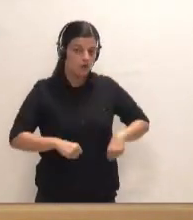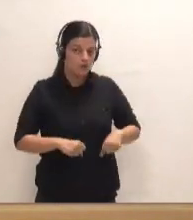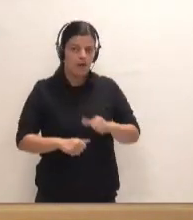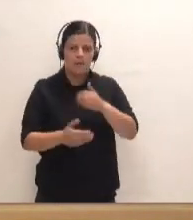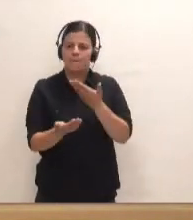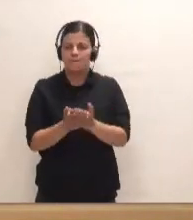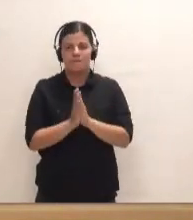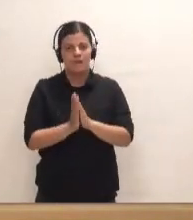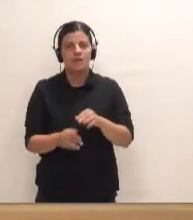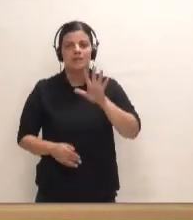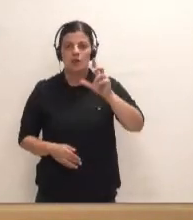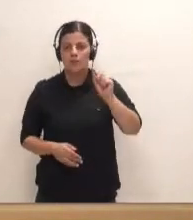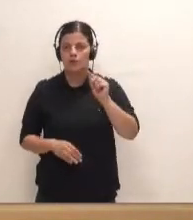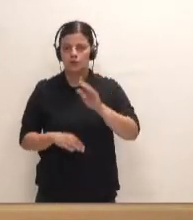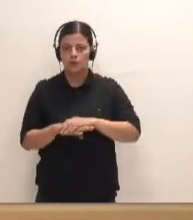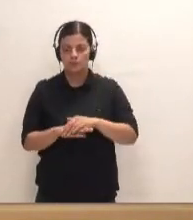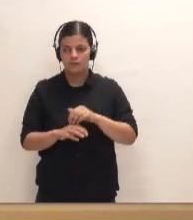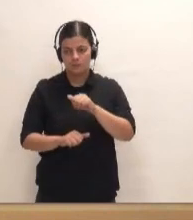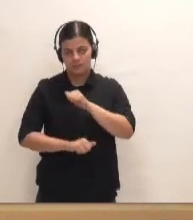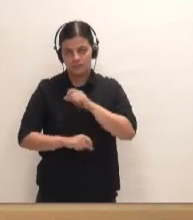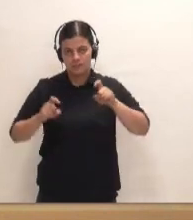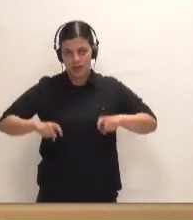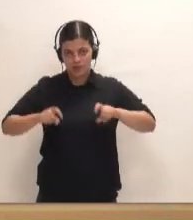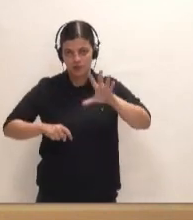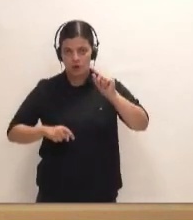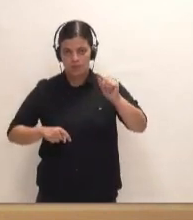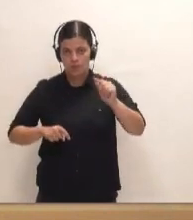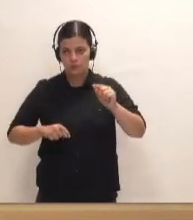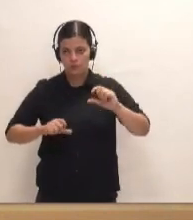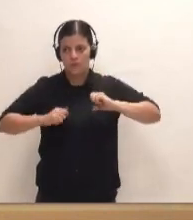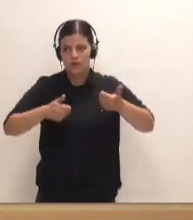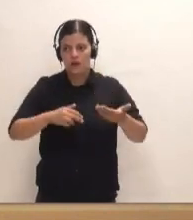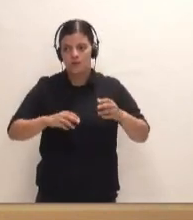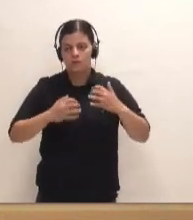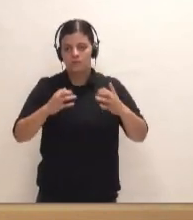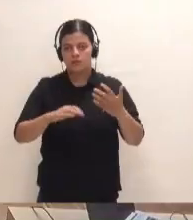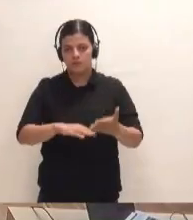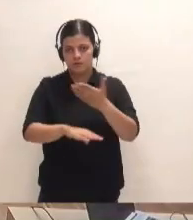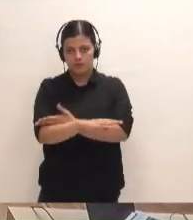cinco minutos para conocer la opinión de ustedes. Un receso y cinco minutos antes de empezar el siguiente pleno.